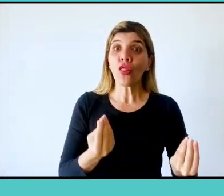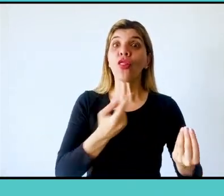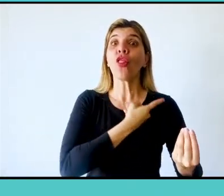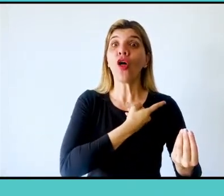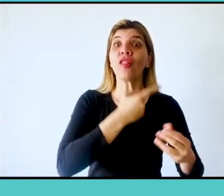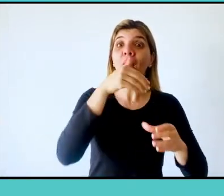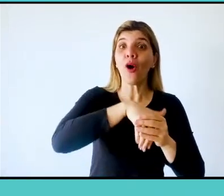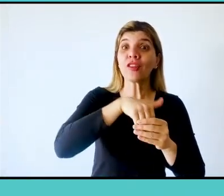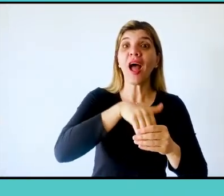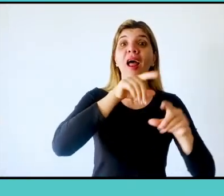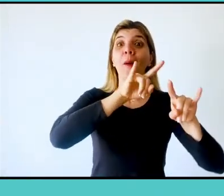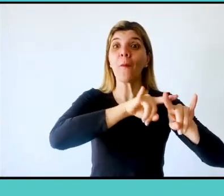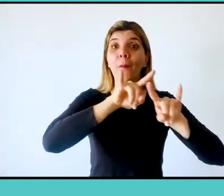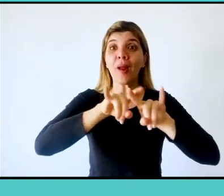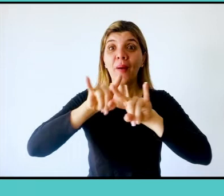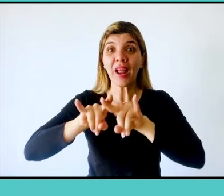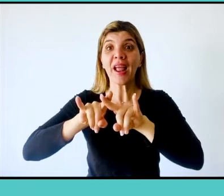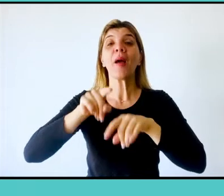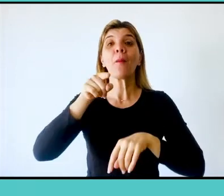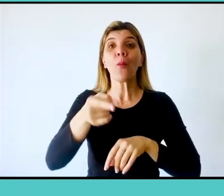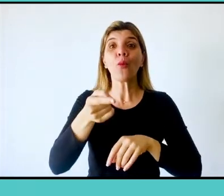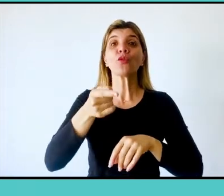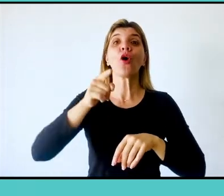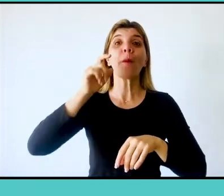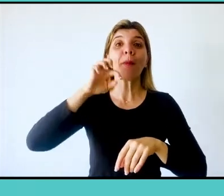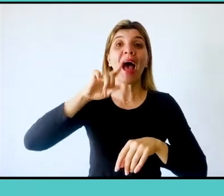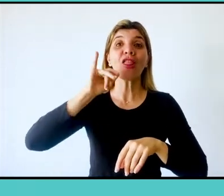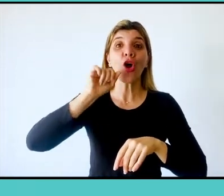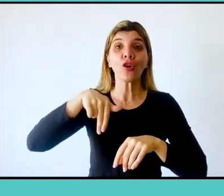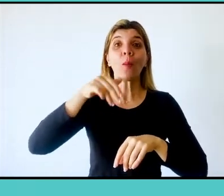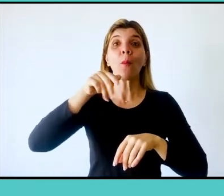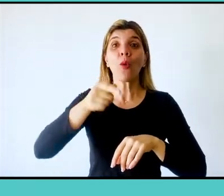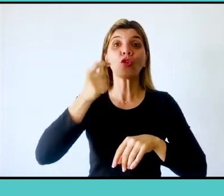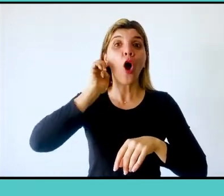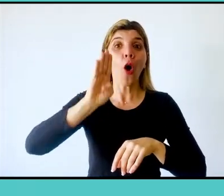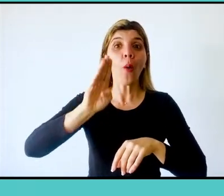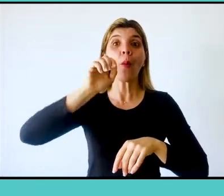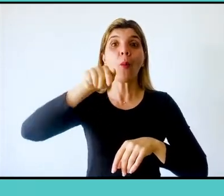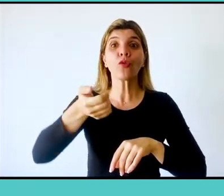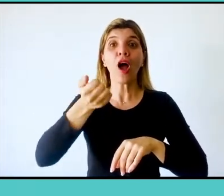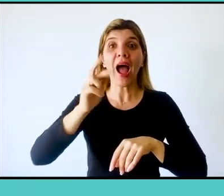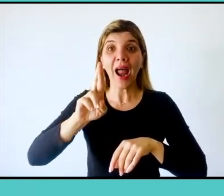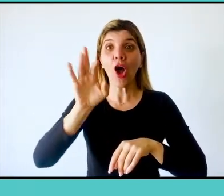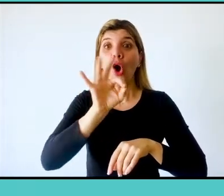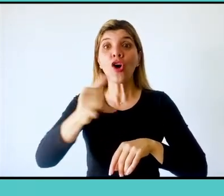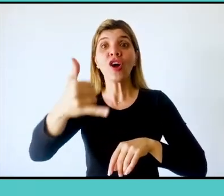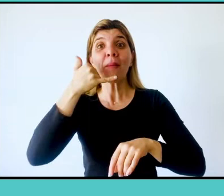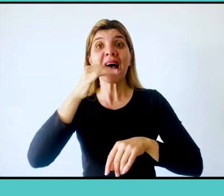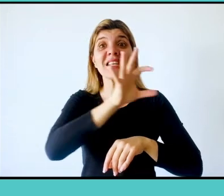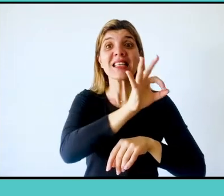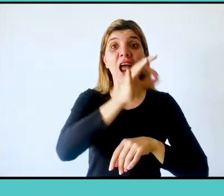corresponde votar ingresando en www.padron.gov.ar o llama al